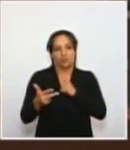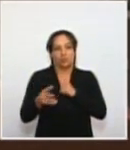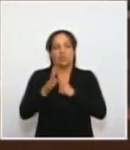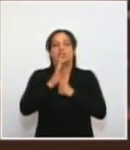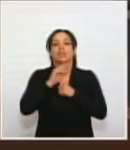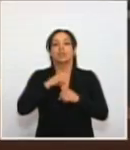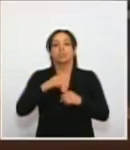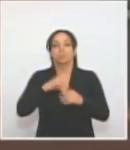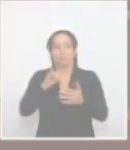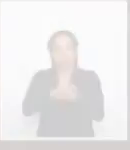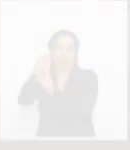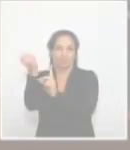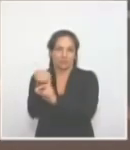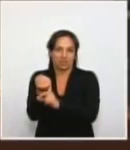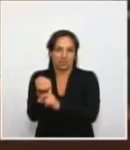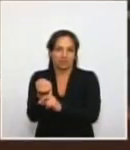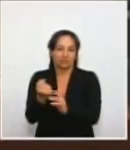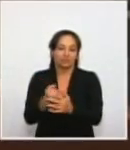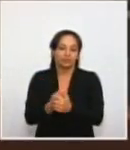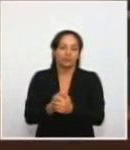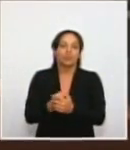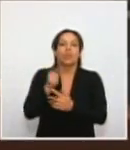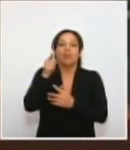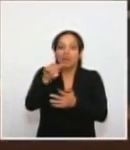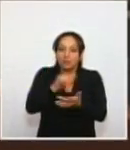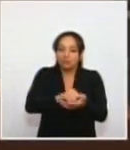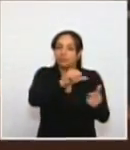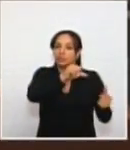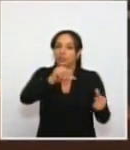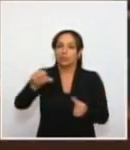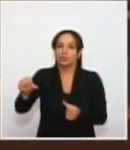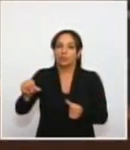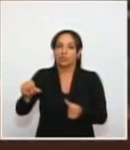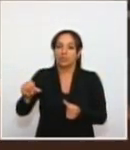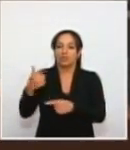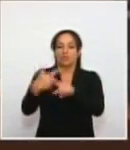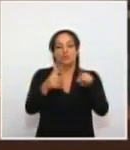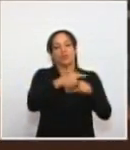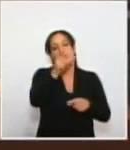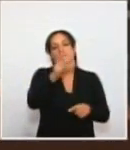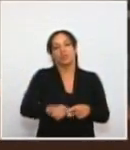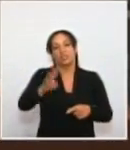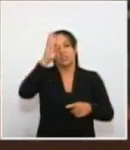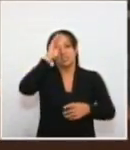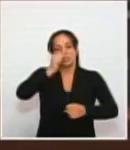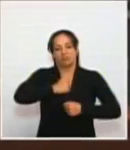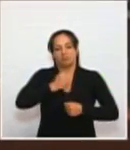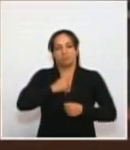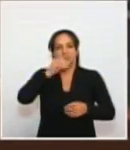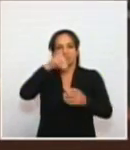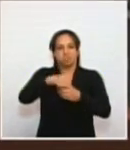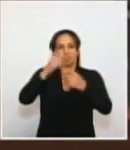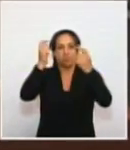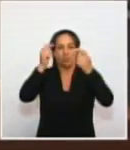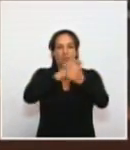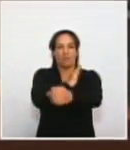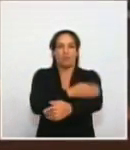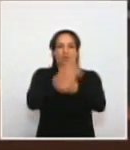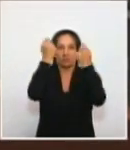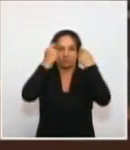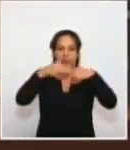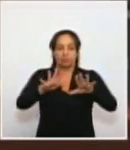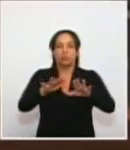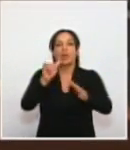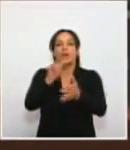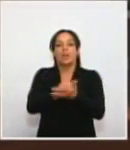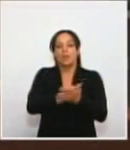nuestra Fuerza Pública. Esa conducta de los miembros de la Fuerza Pública esté cobijada